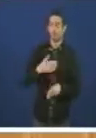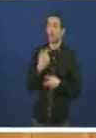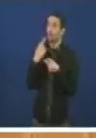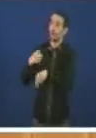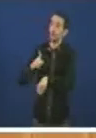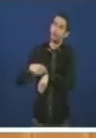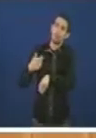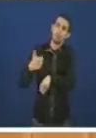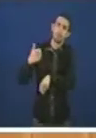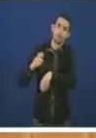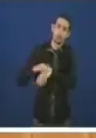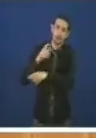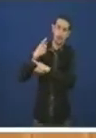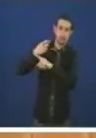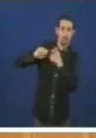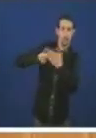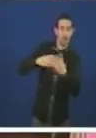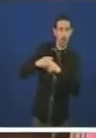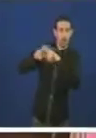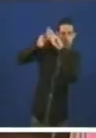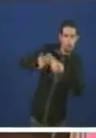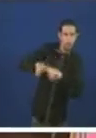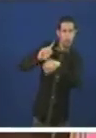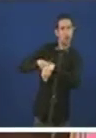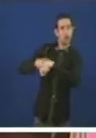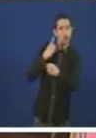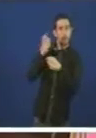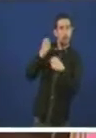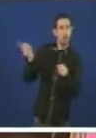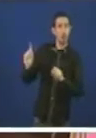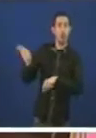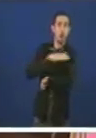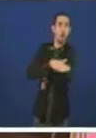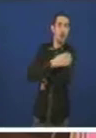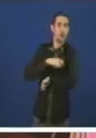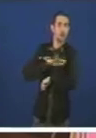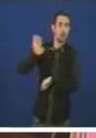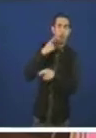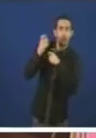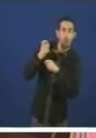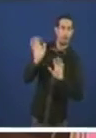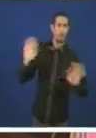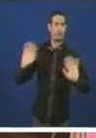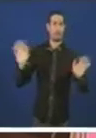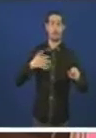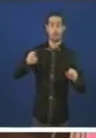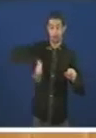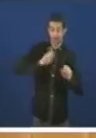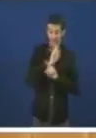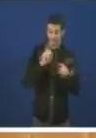Goberno da Xunta ou ao Goberno do Estado. É porque a partir do verán deste ano, do 2012,